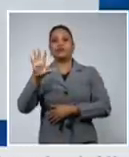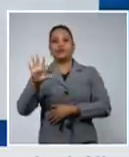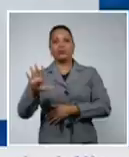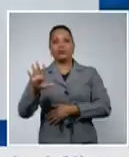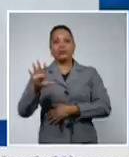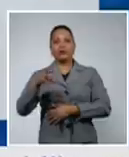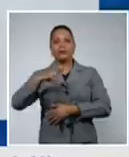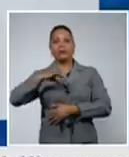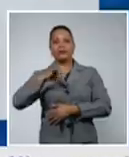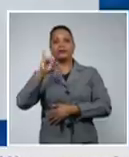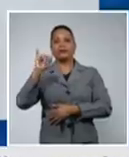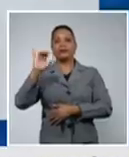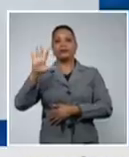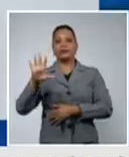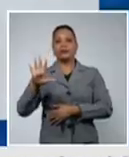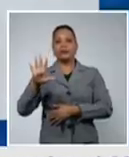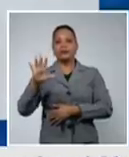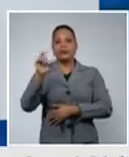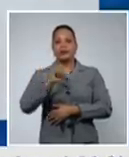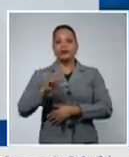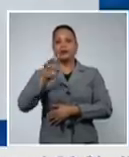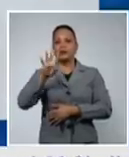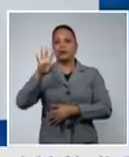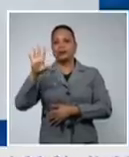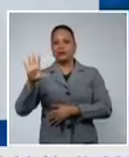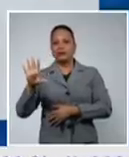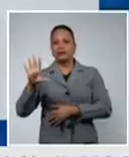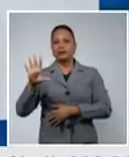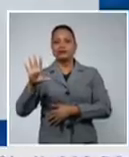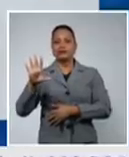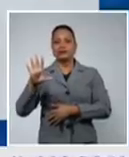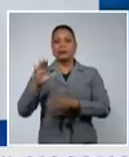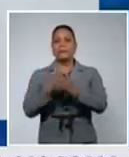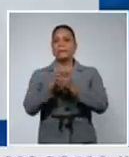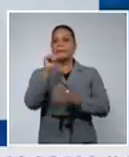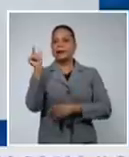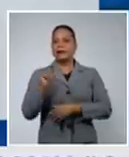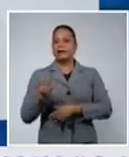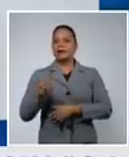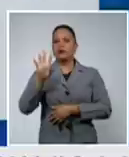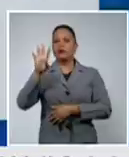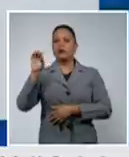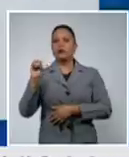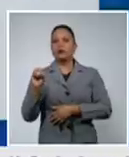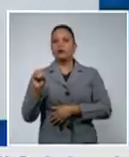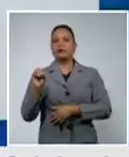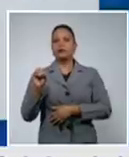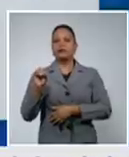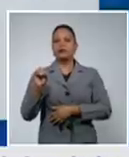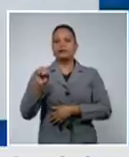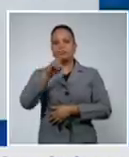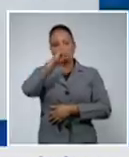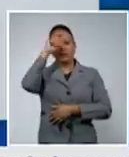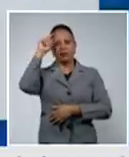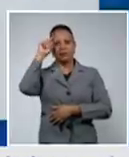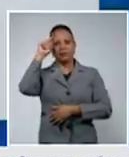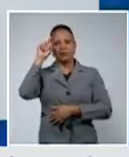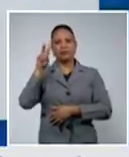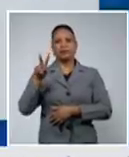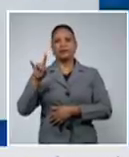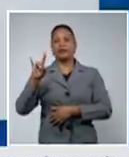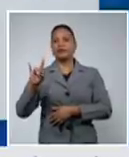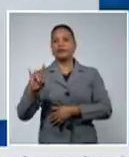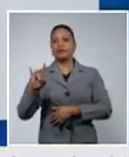65, Camagüey 45, Mayabeque 40 Santiespíritus 29,